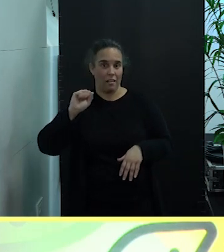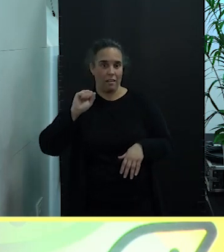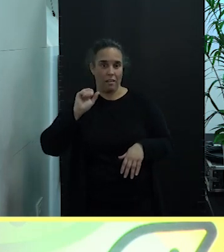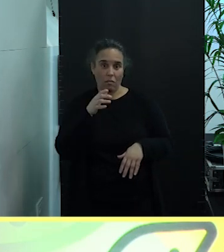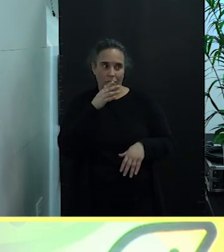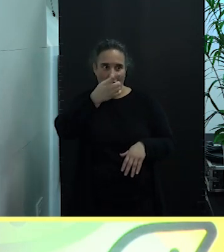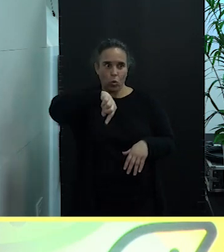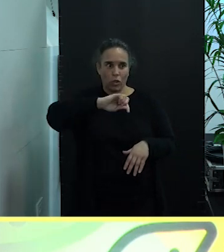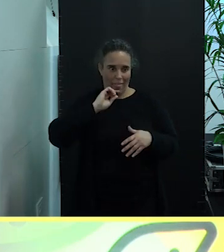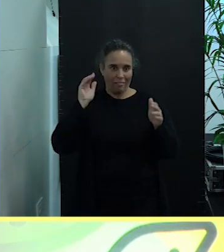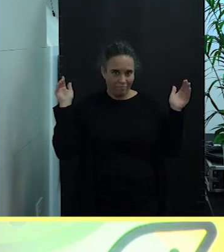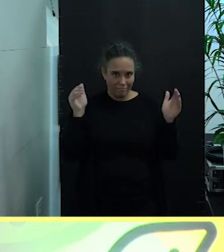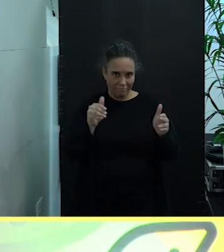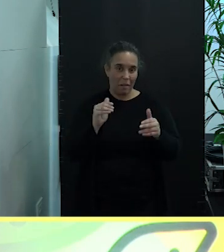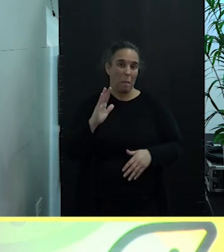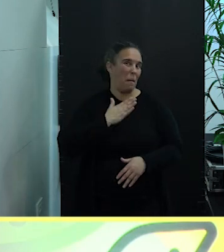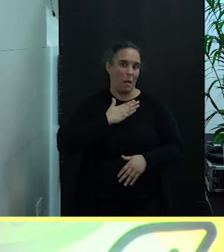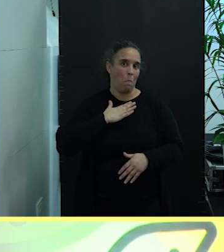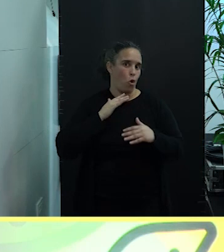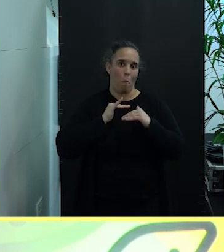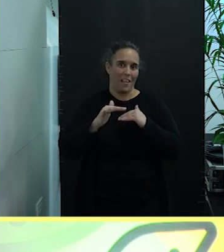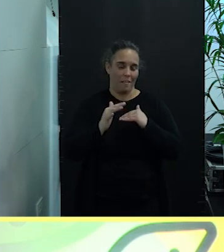a todos, que es el patrimonio marítimo.